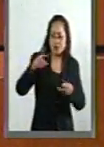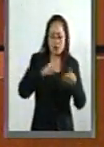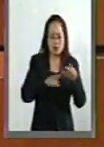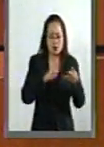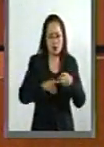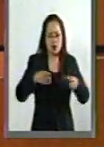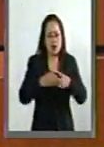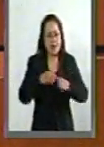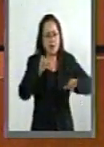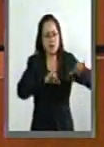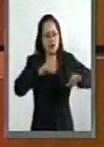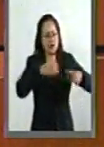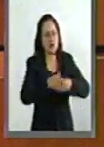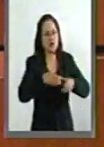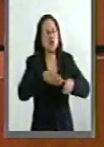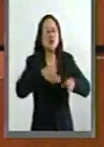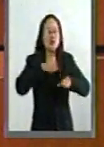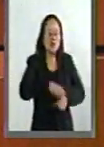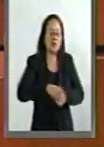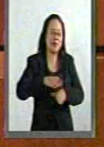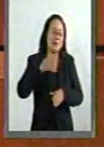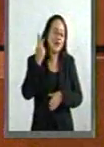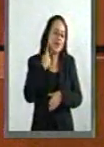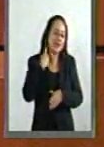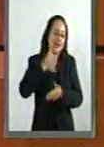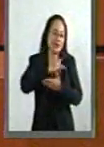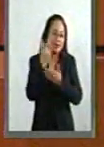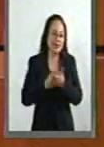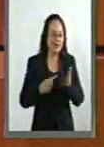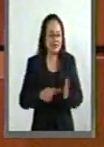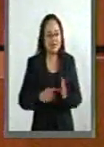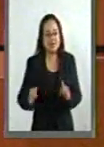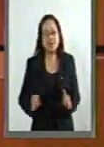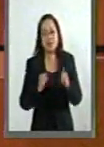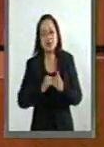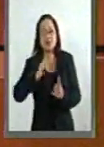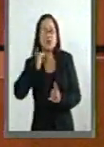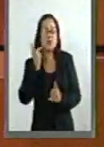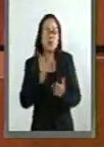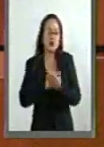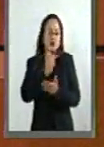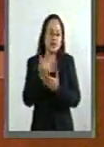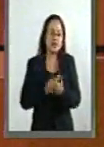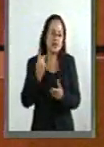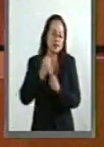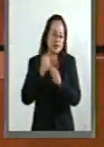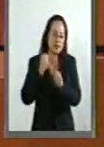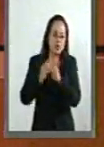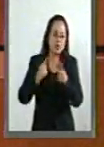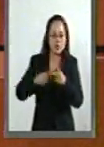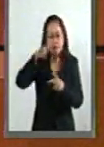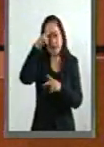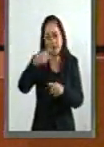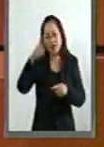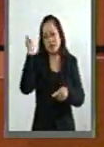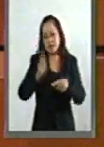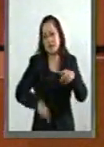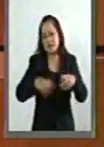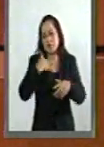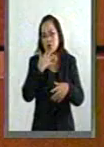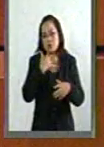el TOS Laboratorio de Políticas Públicas, el GESOC, Instituto de Políticas Públicas para el Transporte y el Desarrollo, Mexicanos contra la Corrupción,